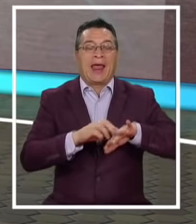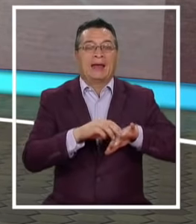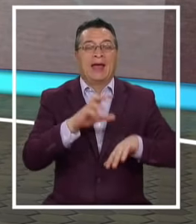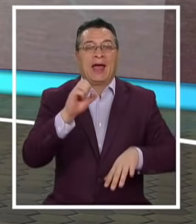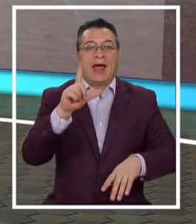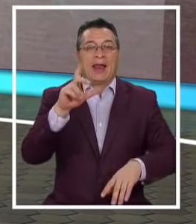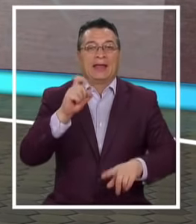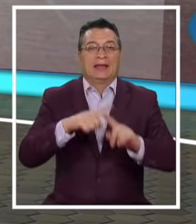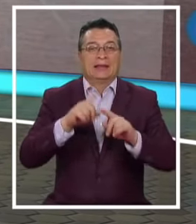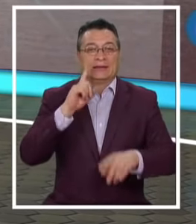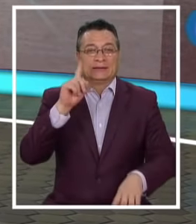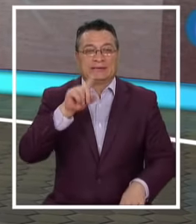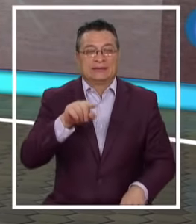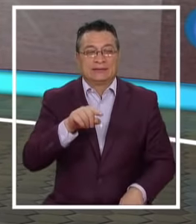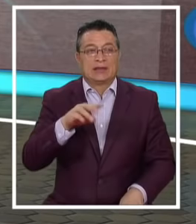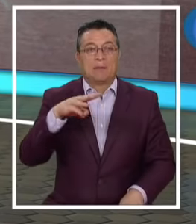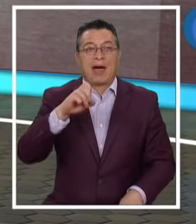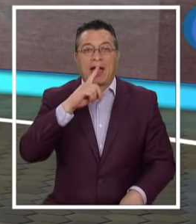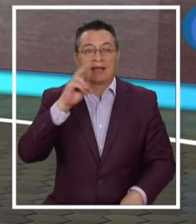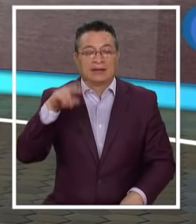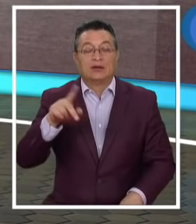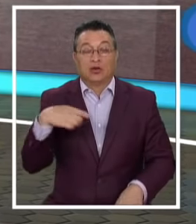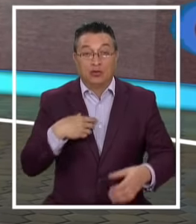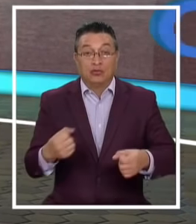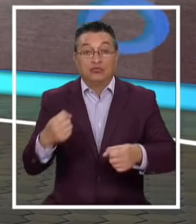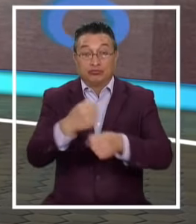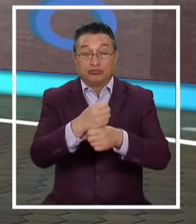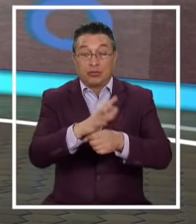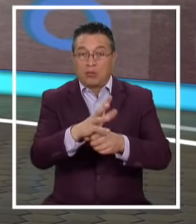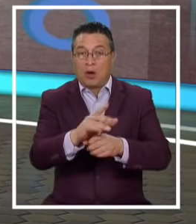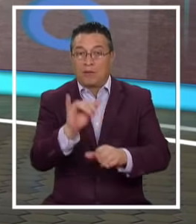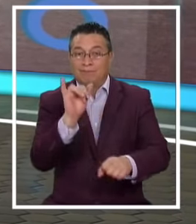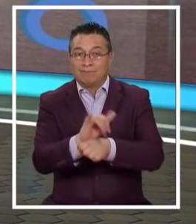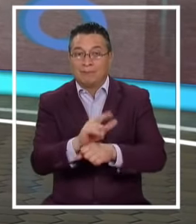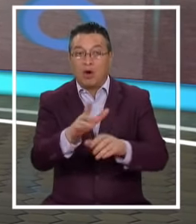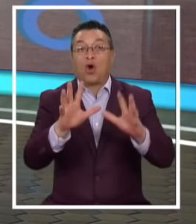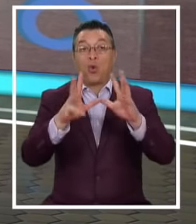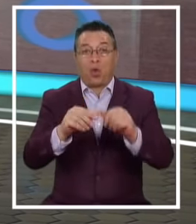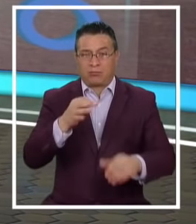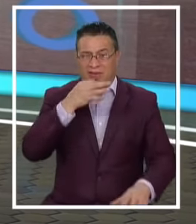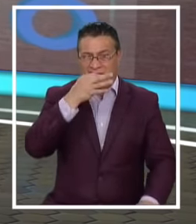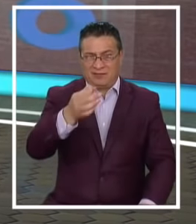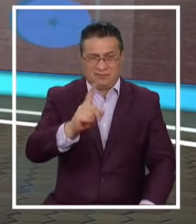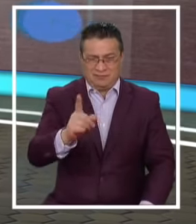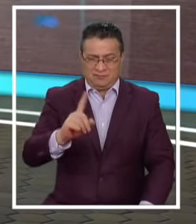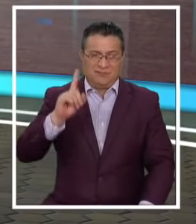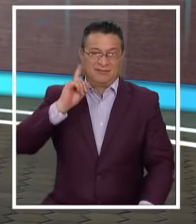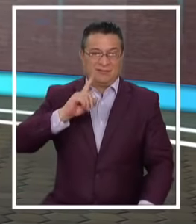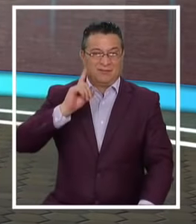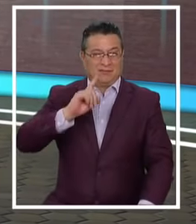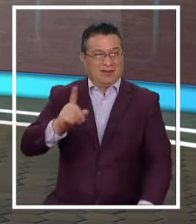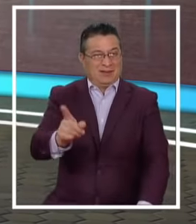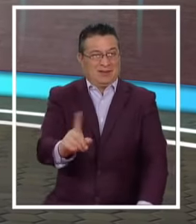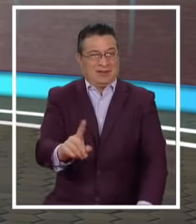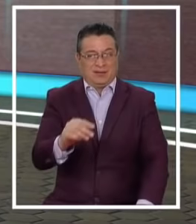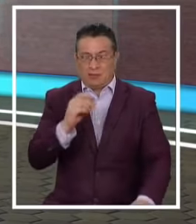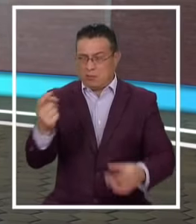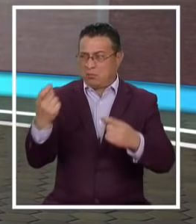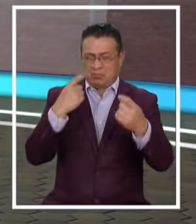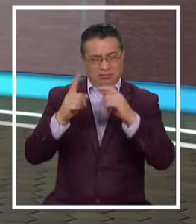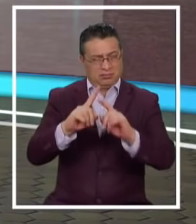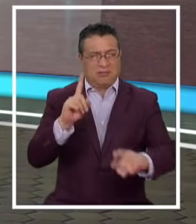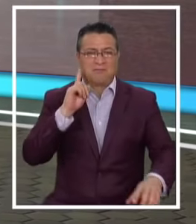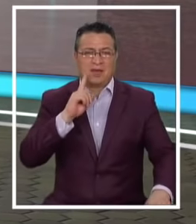Alexis Martín Arias Este viernes Formarizarán Al supuesto Suplantador El club Niega Y se defiende De todas Estas